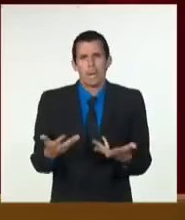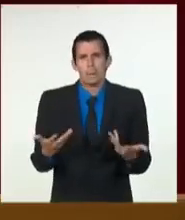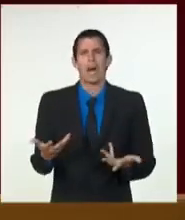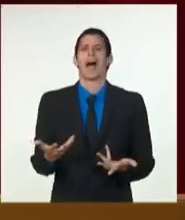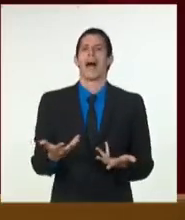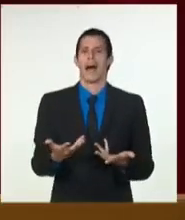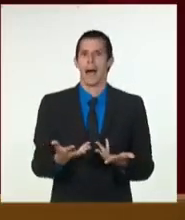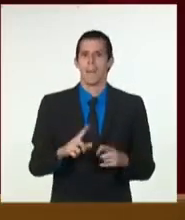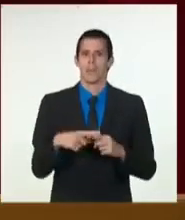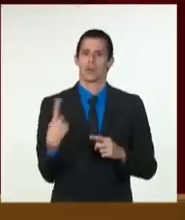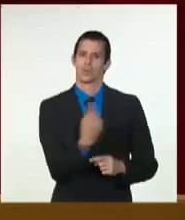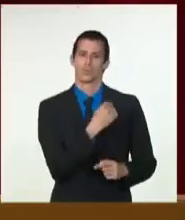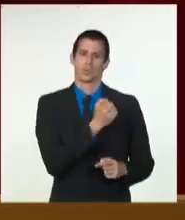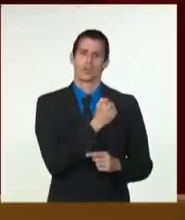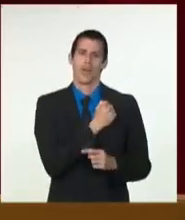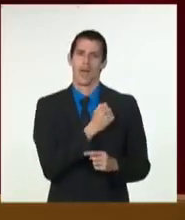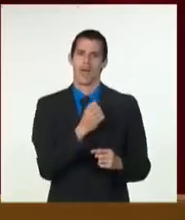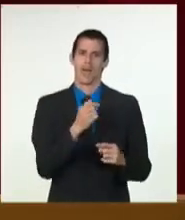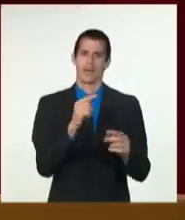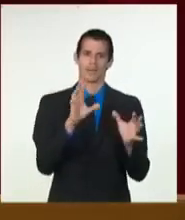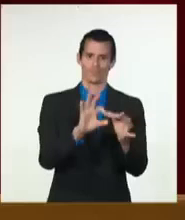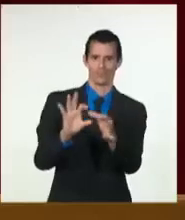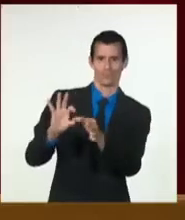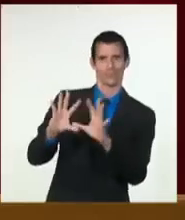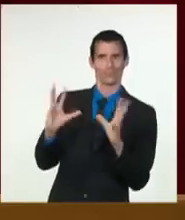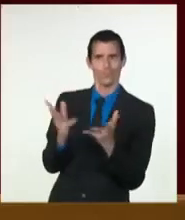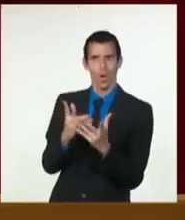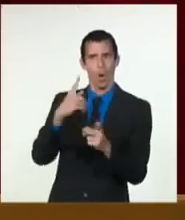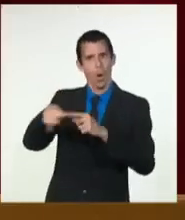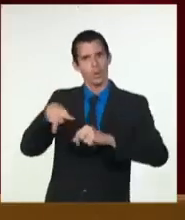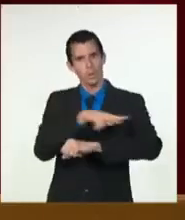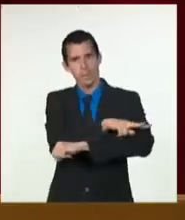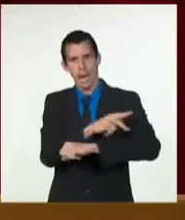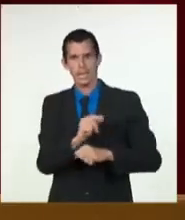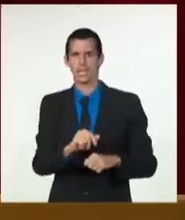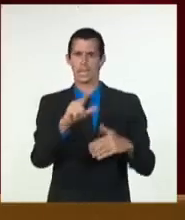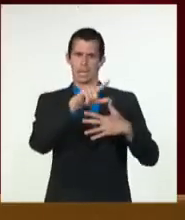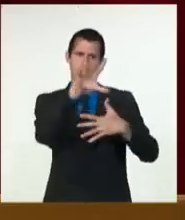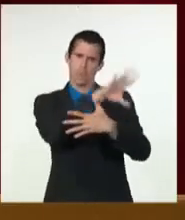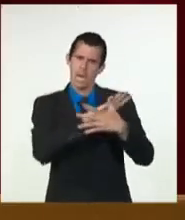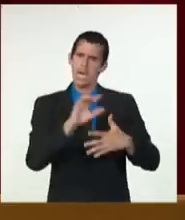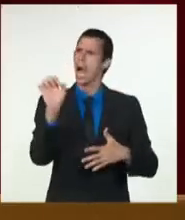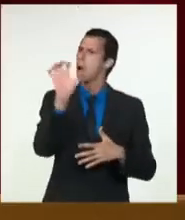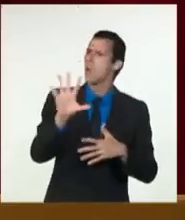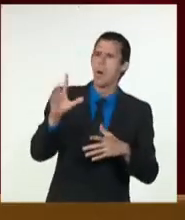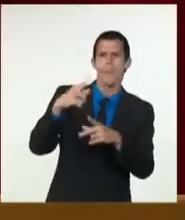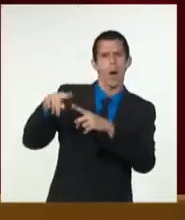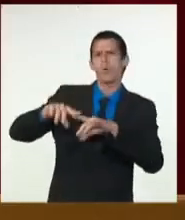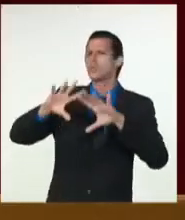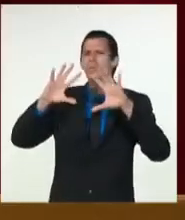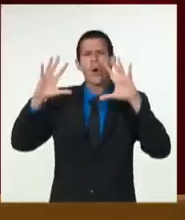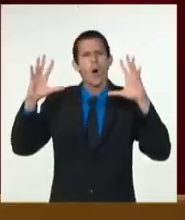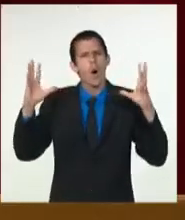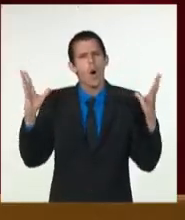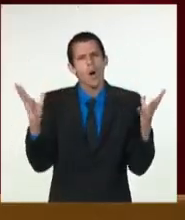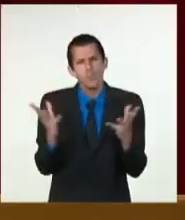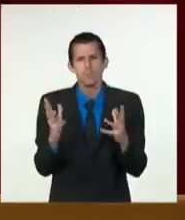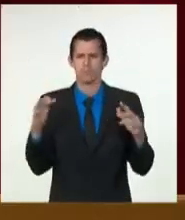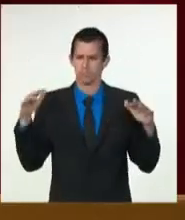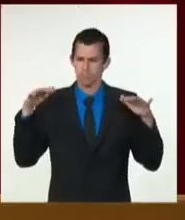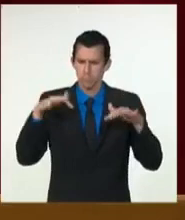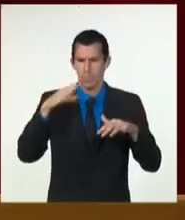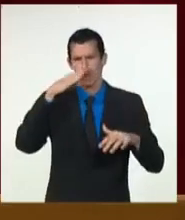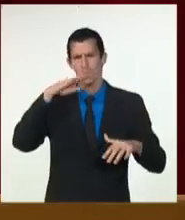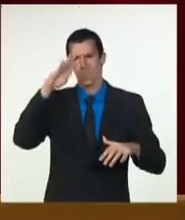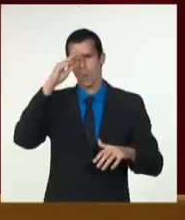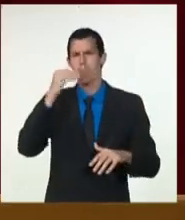con numerosos países de todas las regiones y de abrir posibilidades comerciales e intercambios diversos y de fomentar